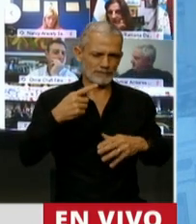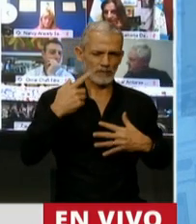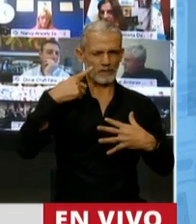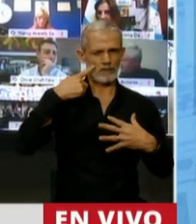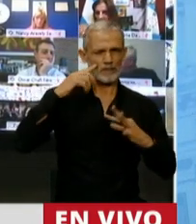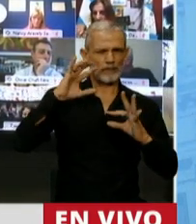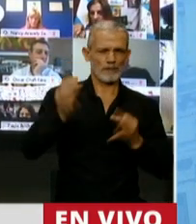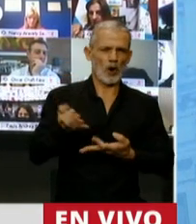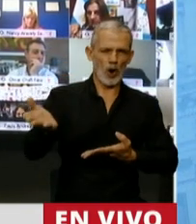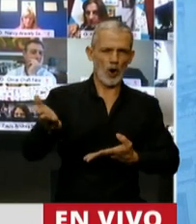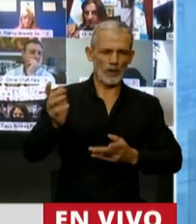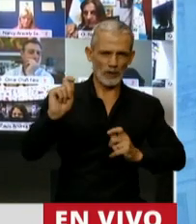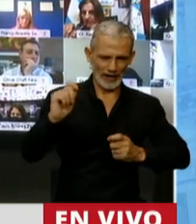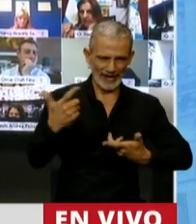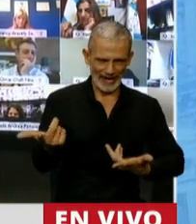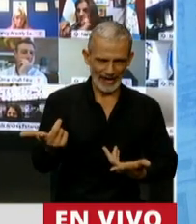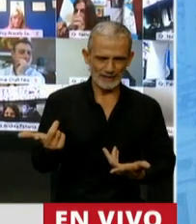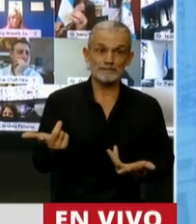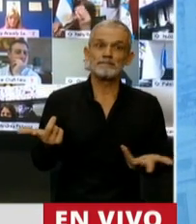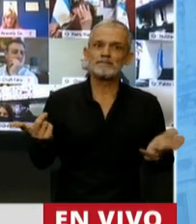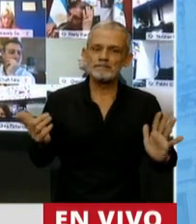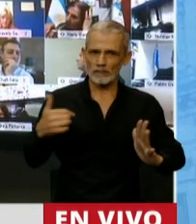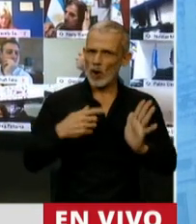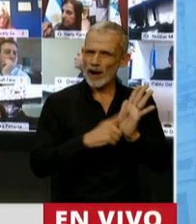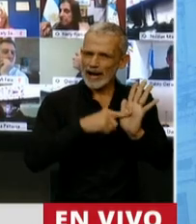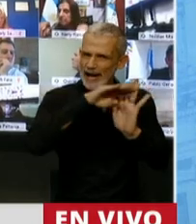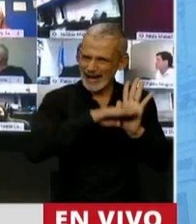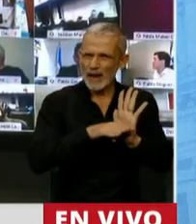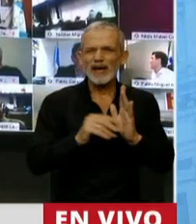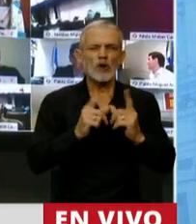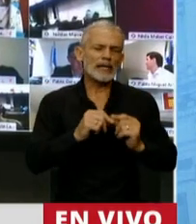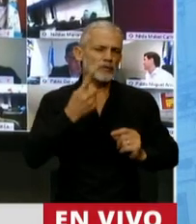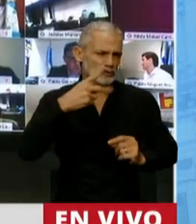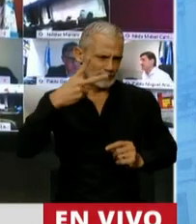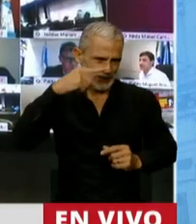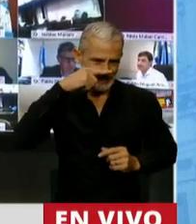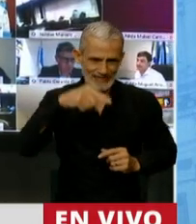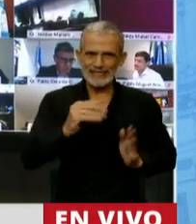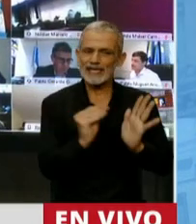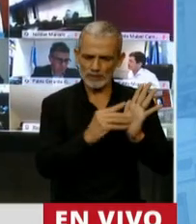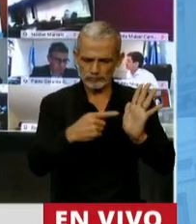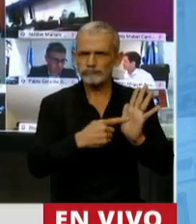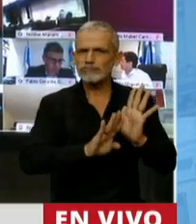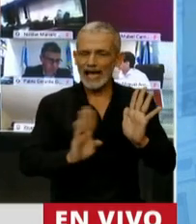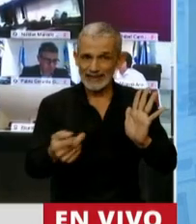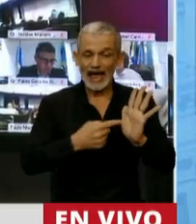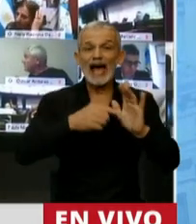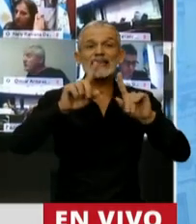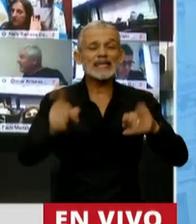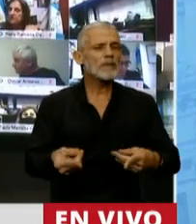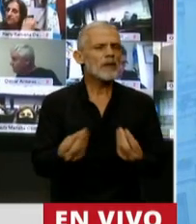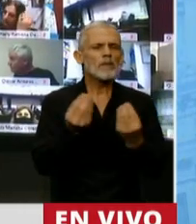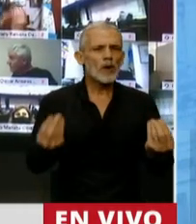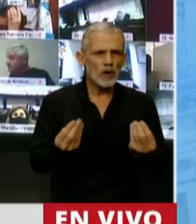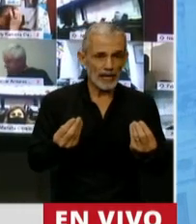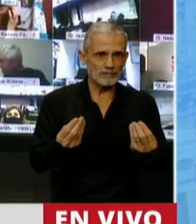clara y manifiesta. No solamente por el reglamento interno, artículo 127, sino porque en definitiva la